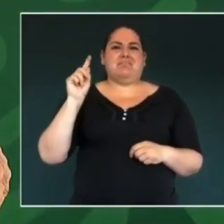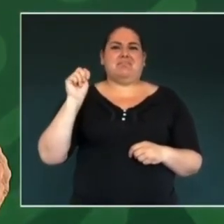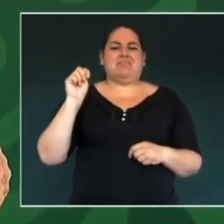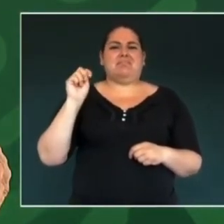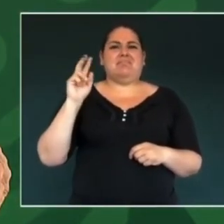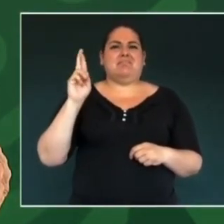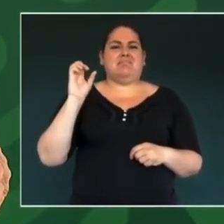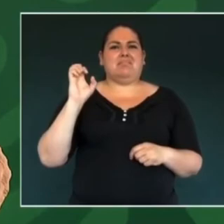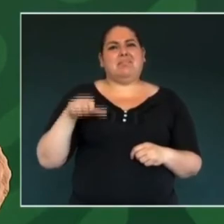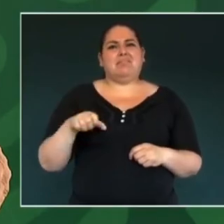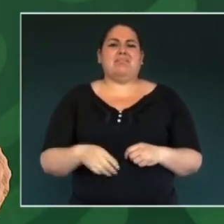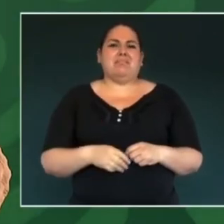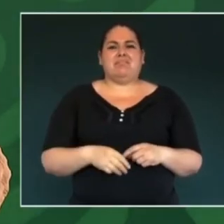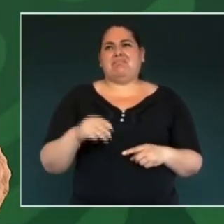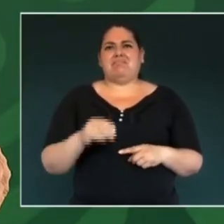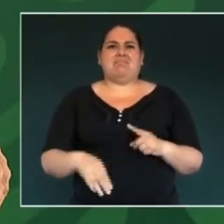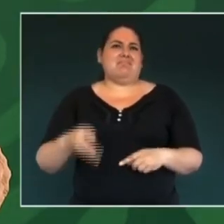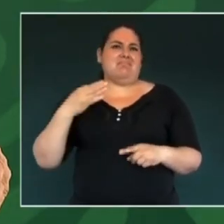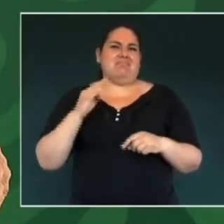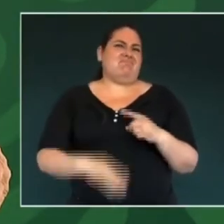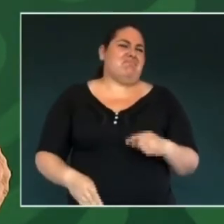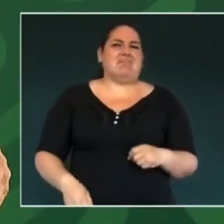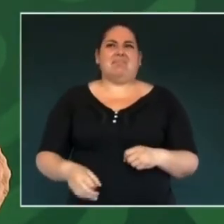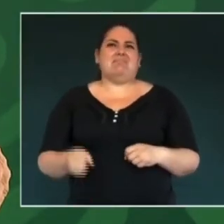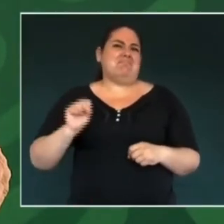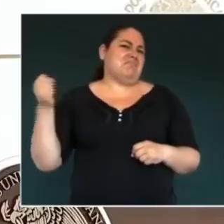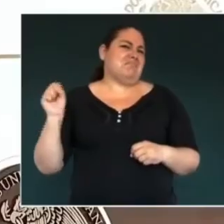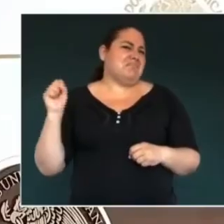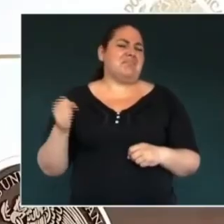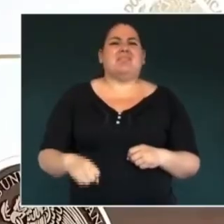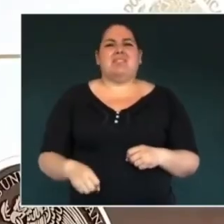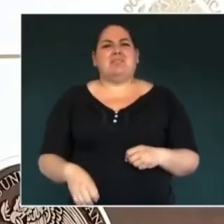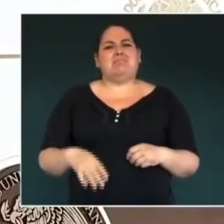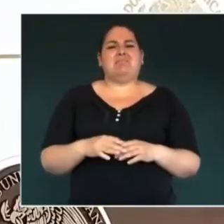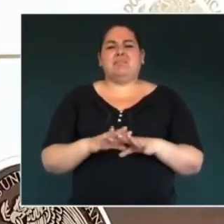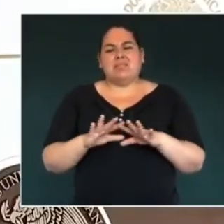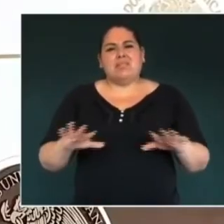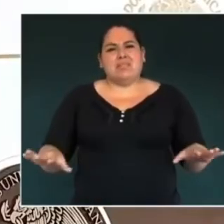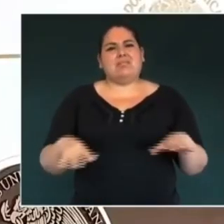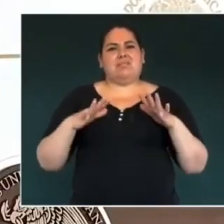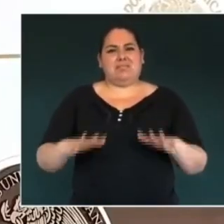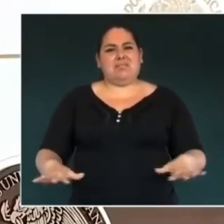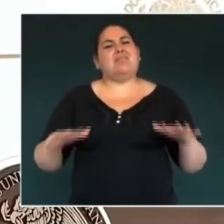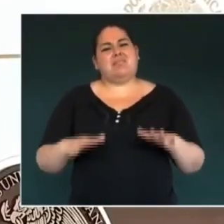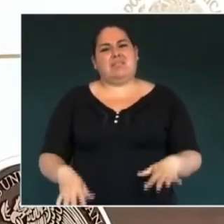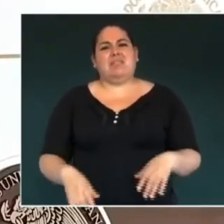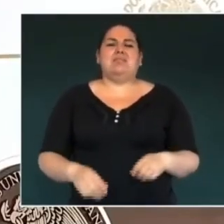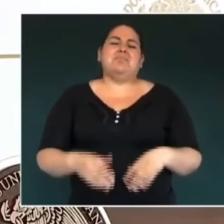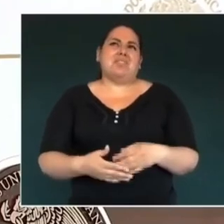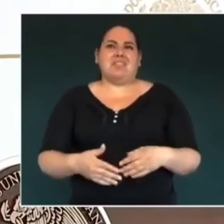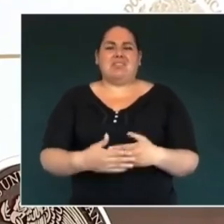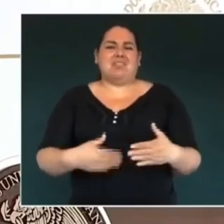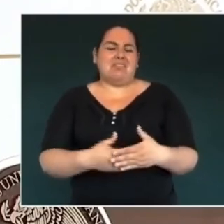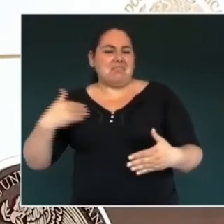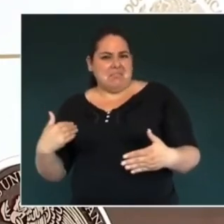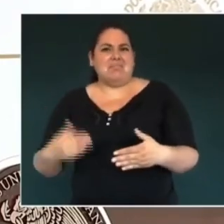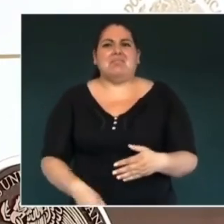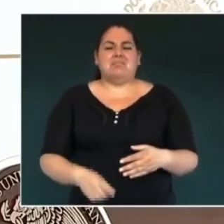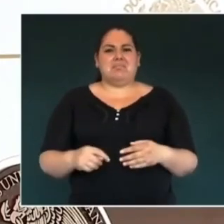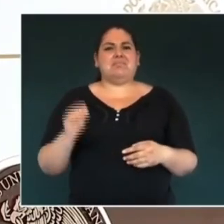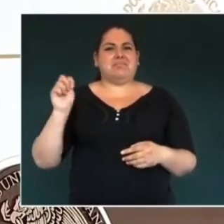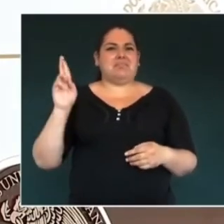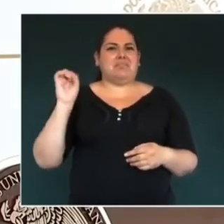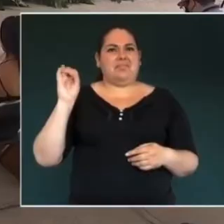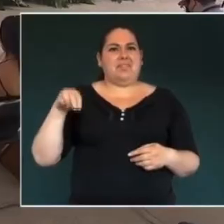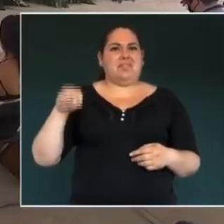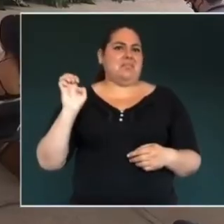es decir, para finales de septiembre, da que estemos con mayor normalidad en el turismo. Y el último trimestre del año, la